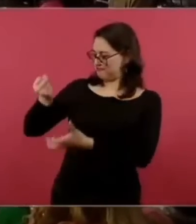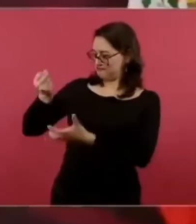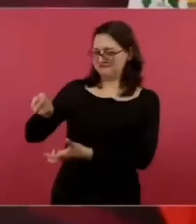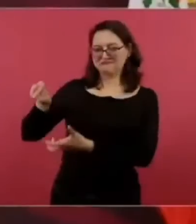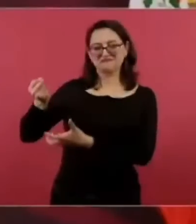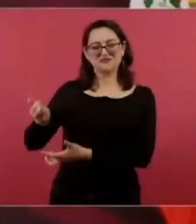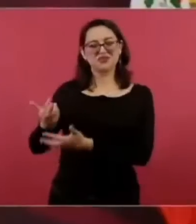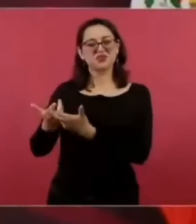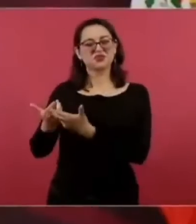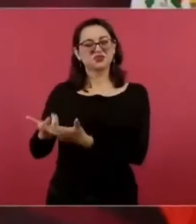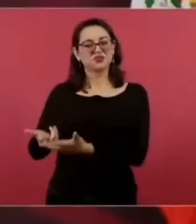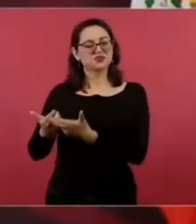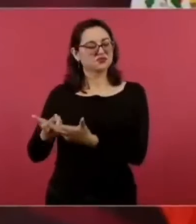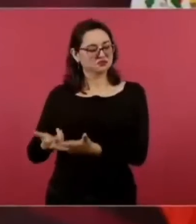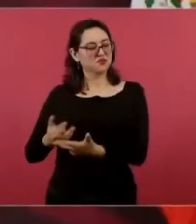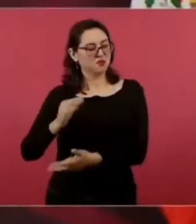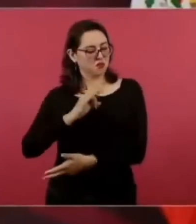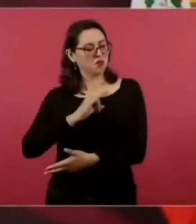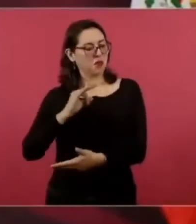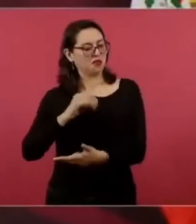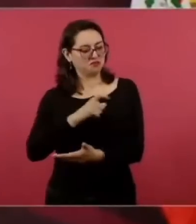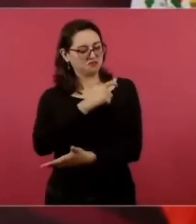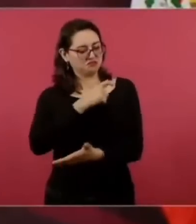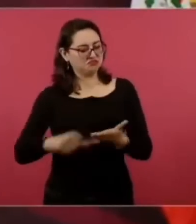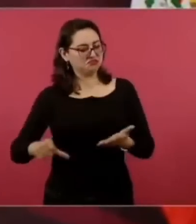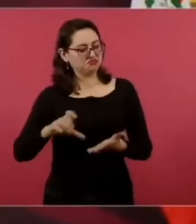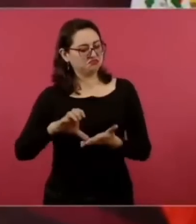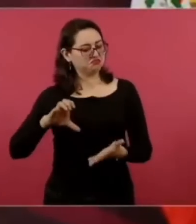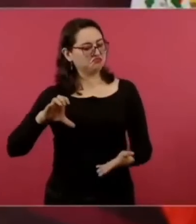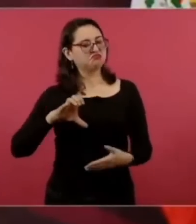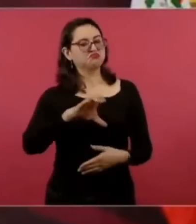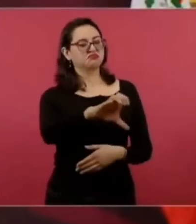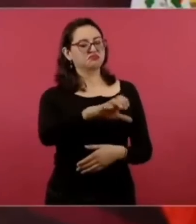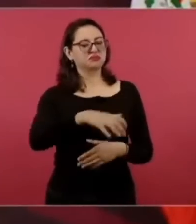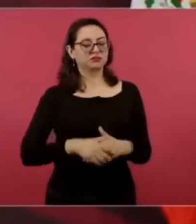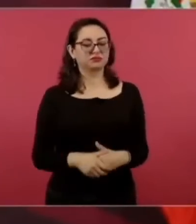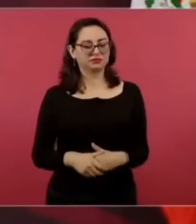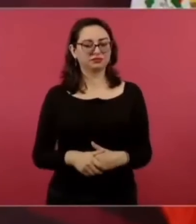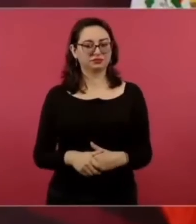se compraron las 13 plantas de iberdrola